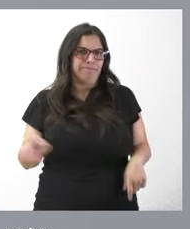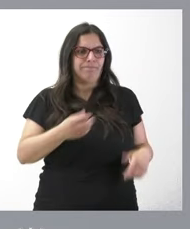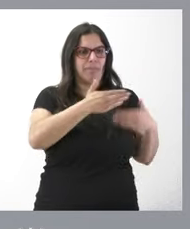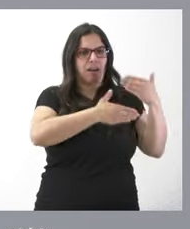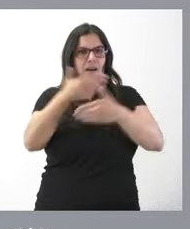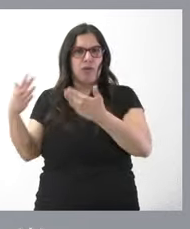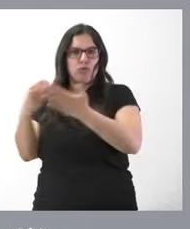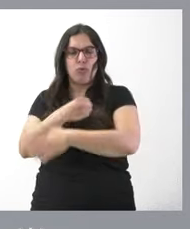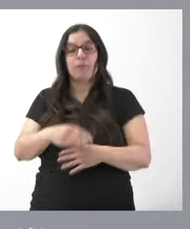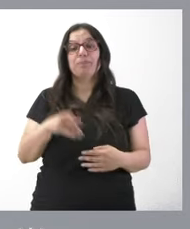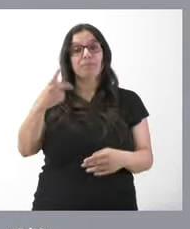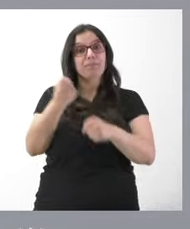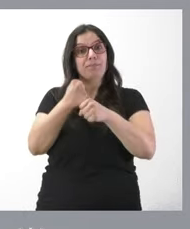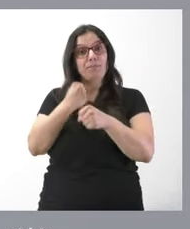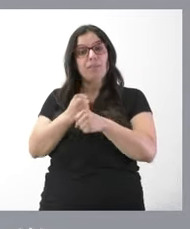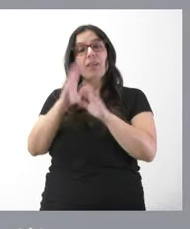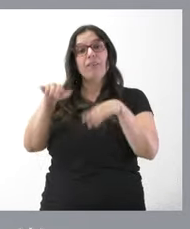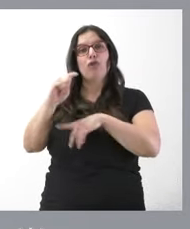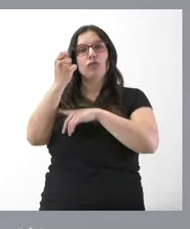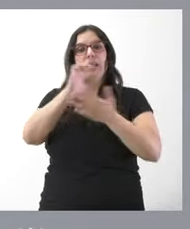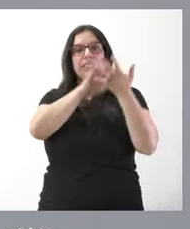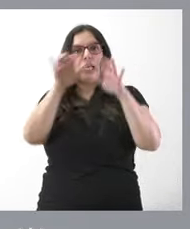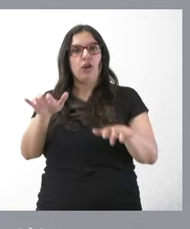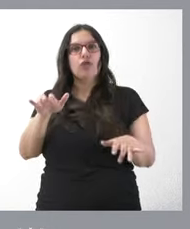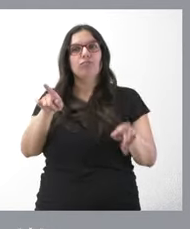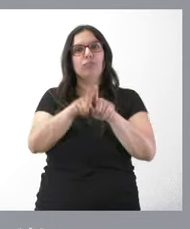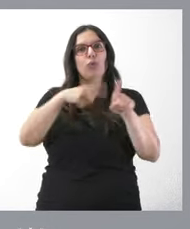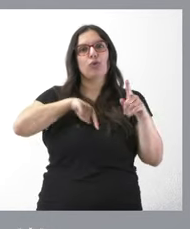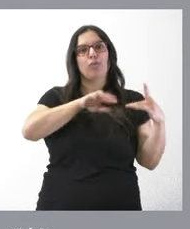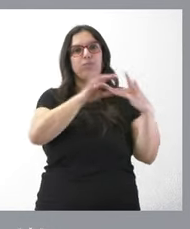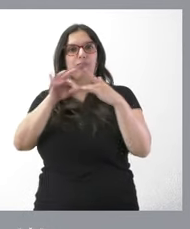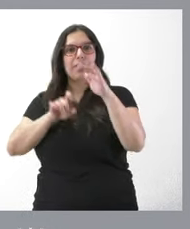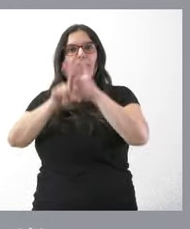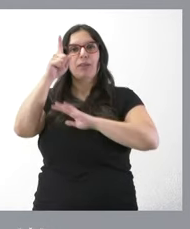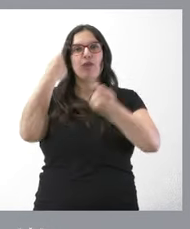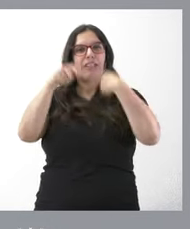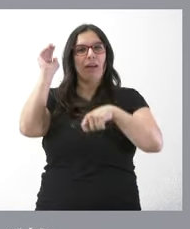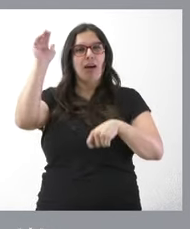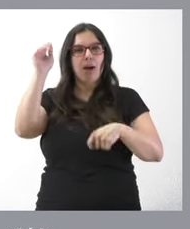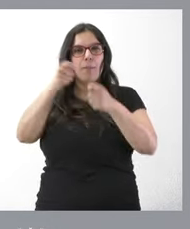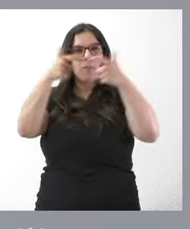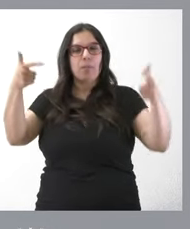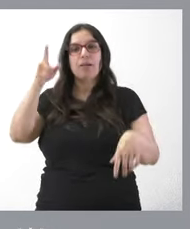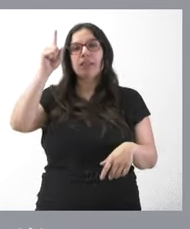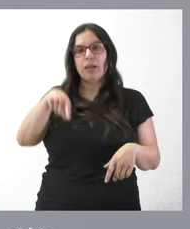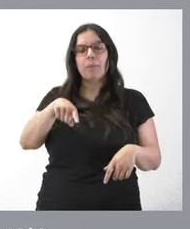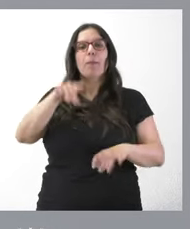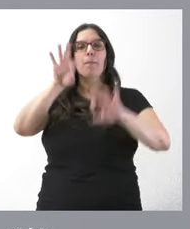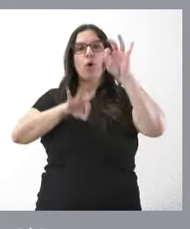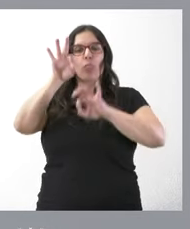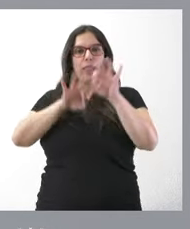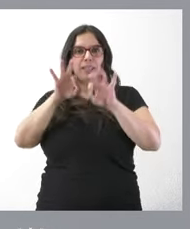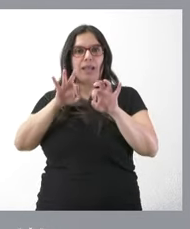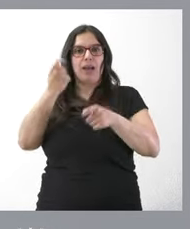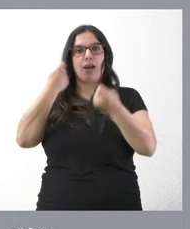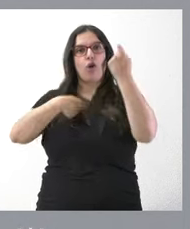Este tipo de actividades es lo que ha logrado que Castilla y León lidere el crecimiento de las exportaciones y tenga un índice comercial positivo con el